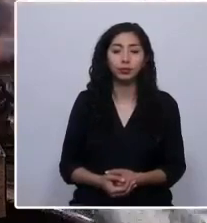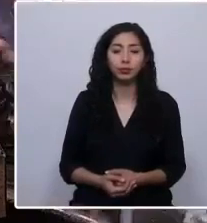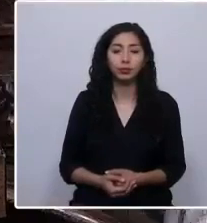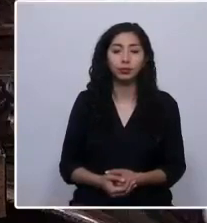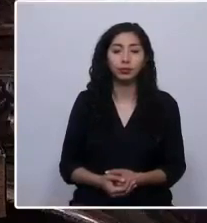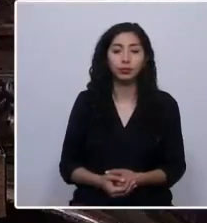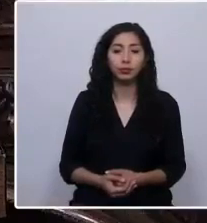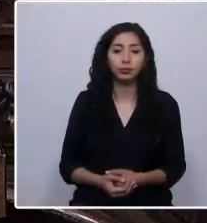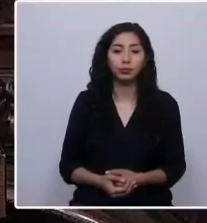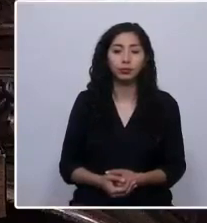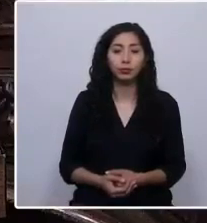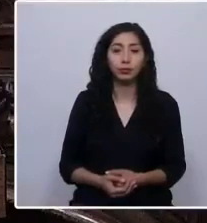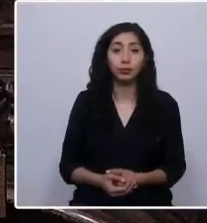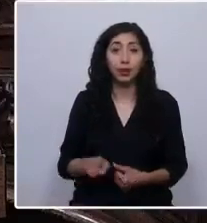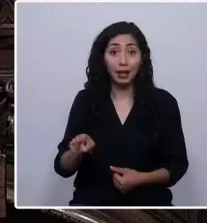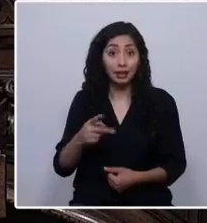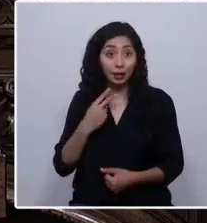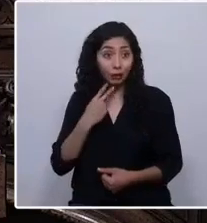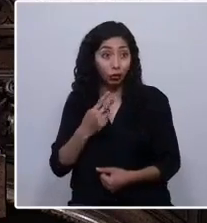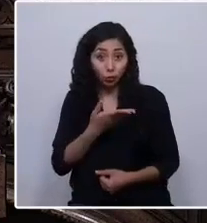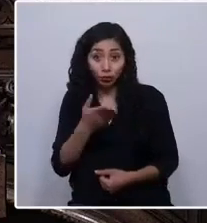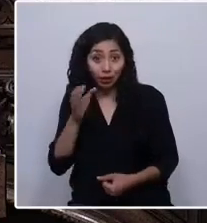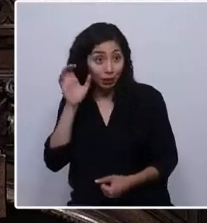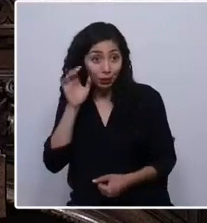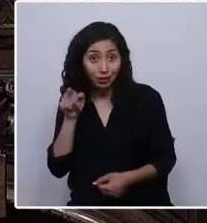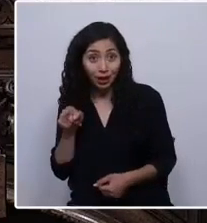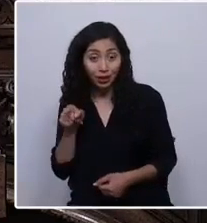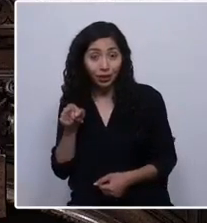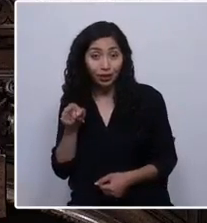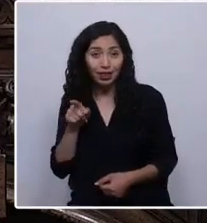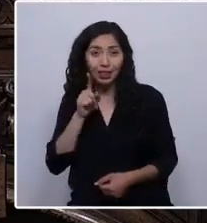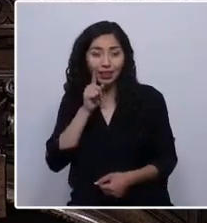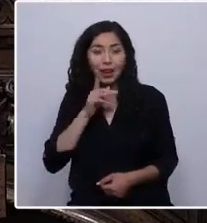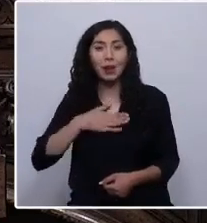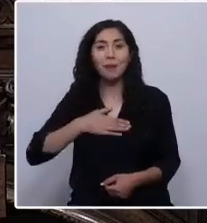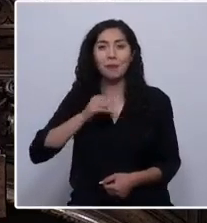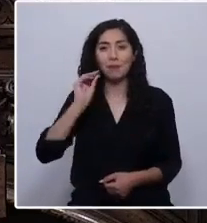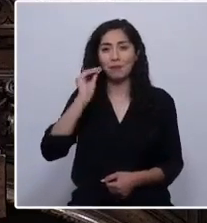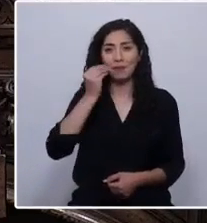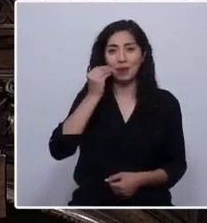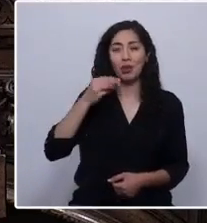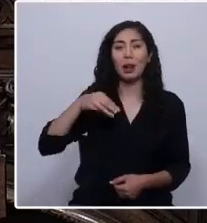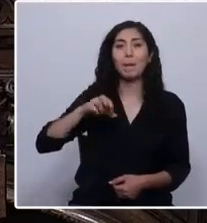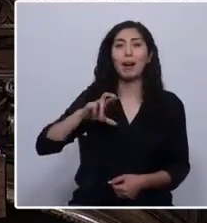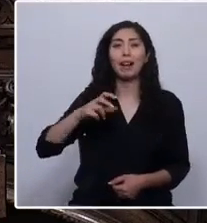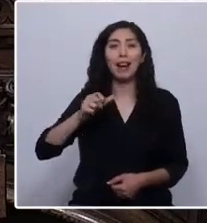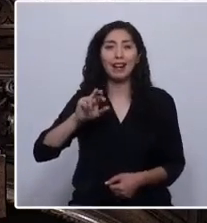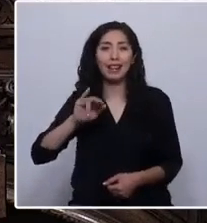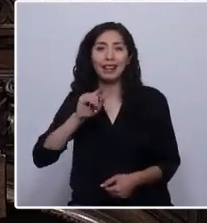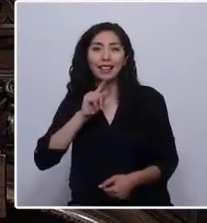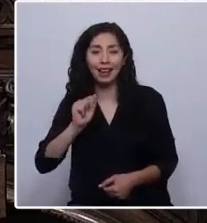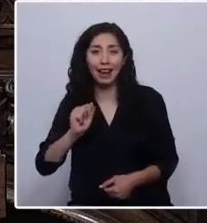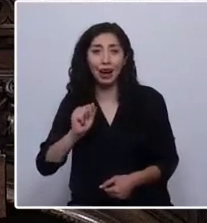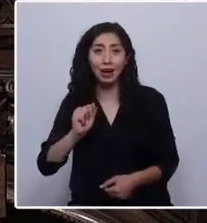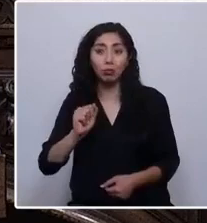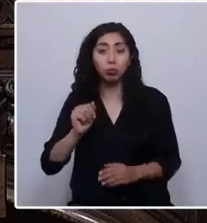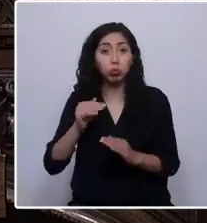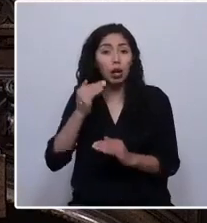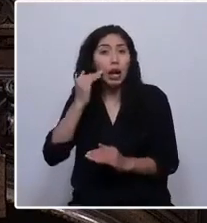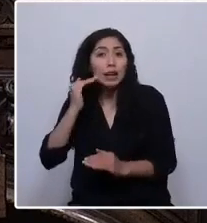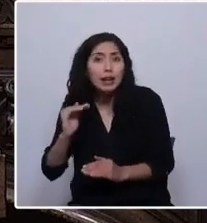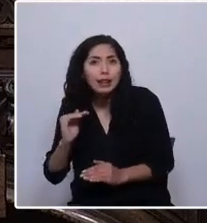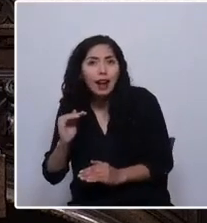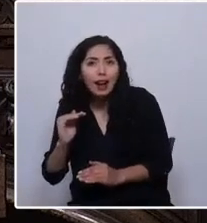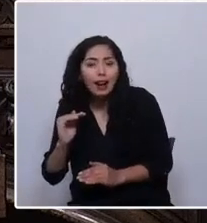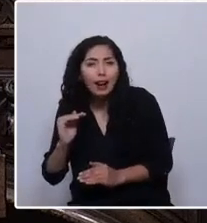¡Suscríbete al ¿Ustedes escucharon? Es la voz de mi abuela Margarita Molinaris Edén, y la niña que está de fondo soy